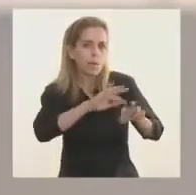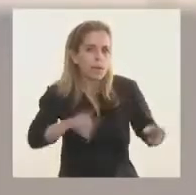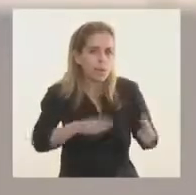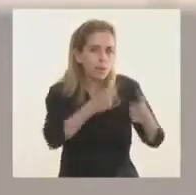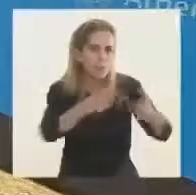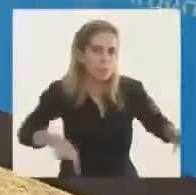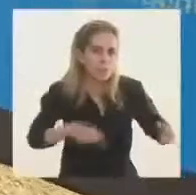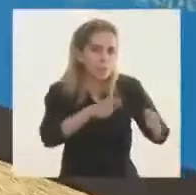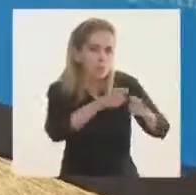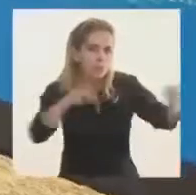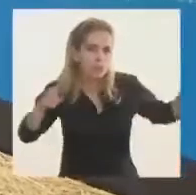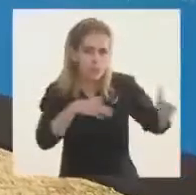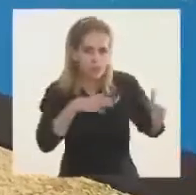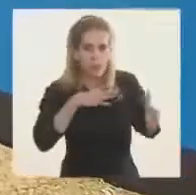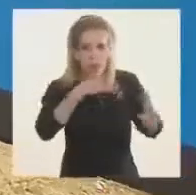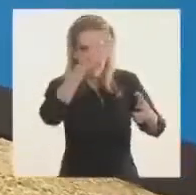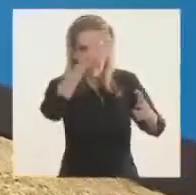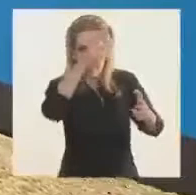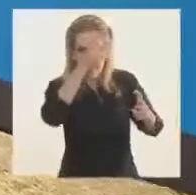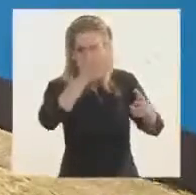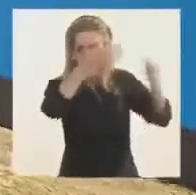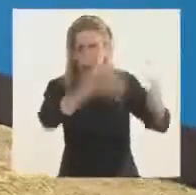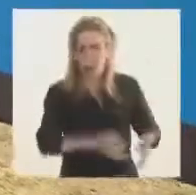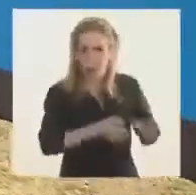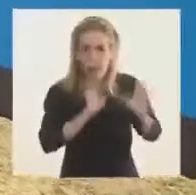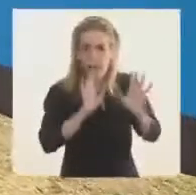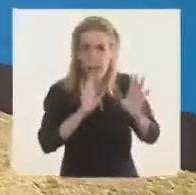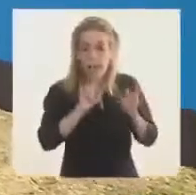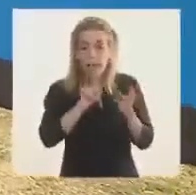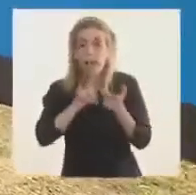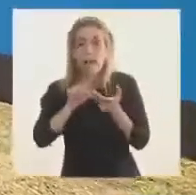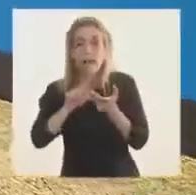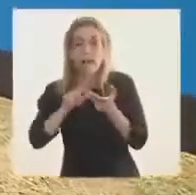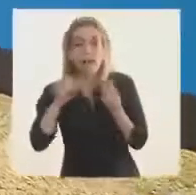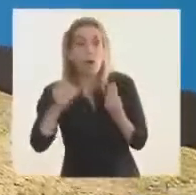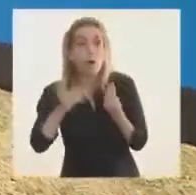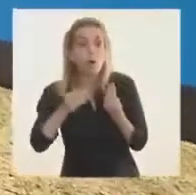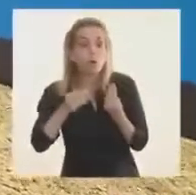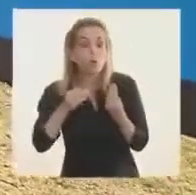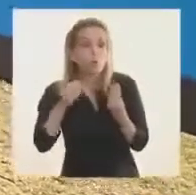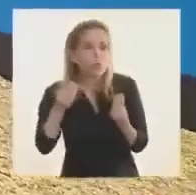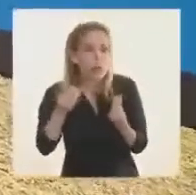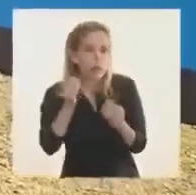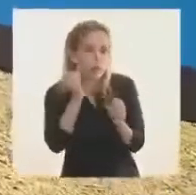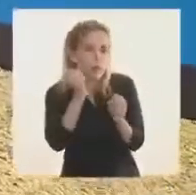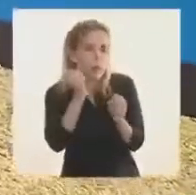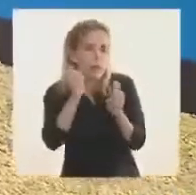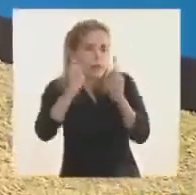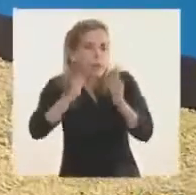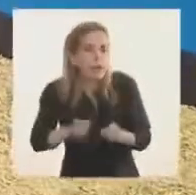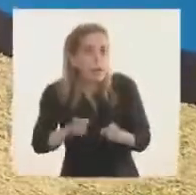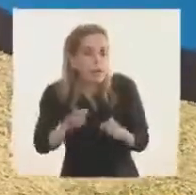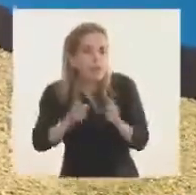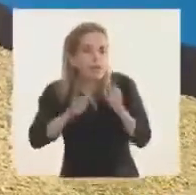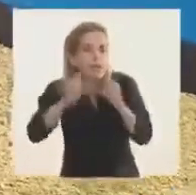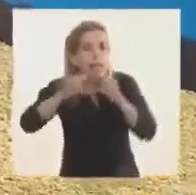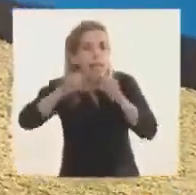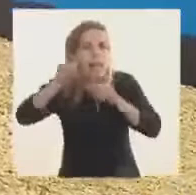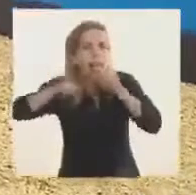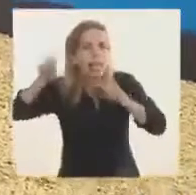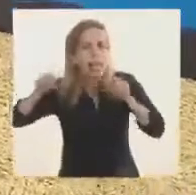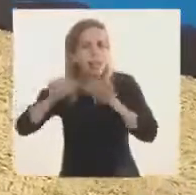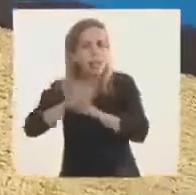números que se han conocido con los indicadores de desocupación recientemente dados a conocer.